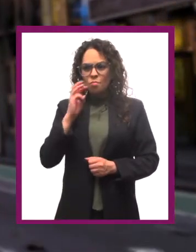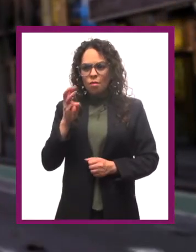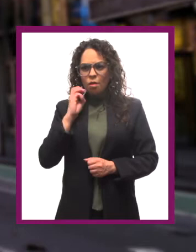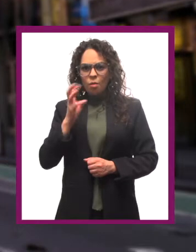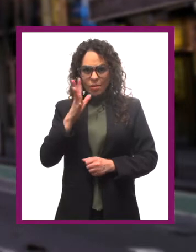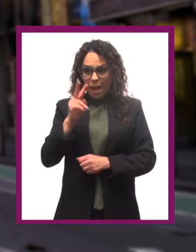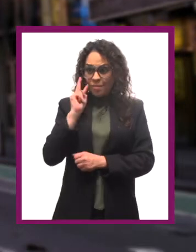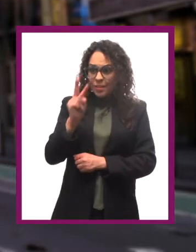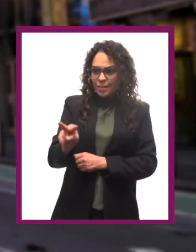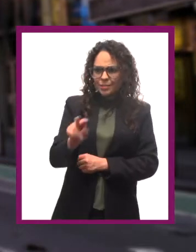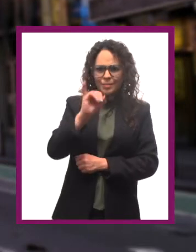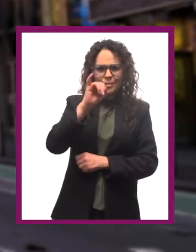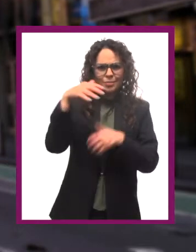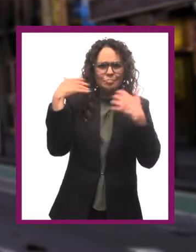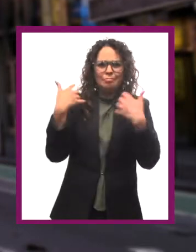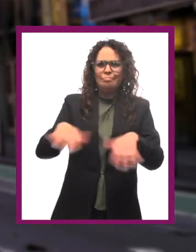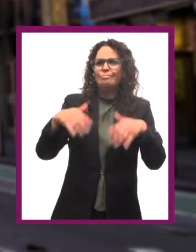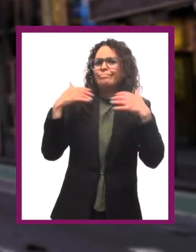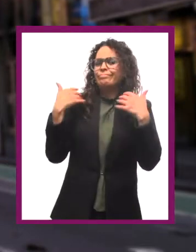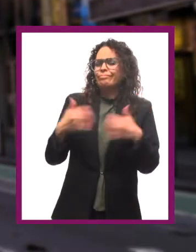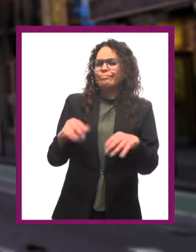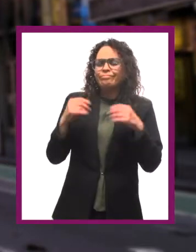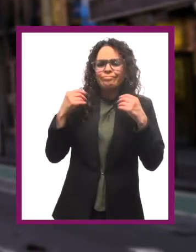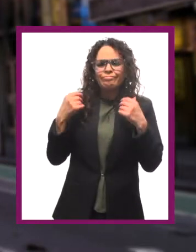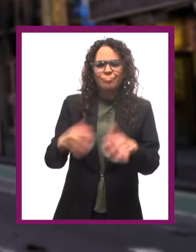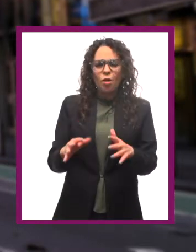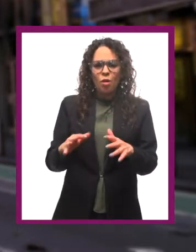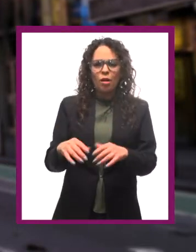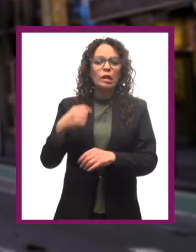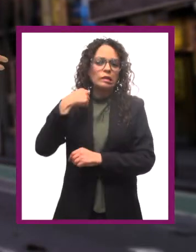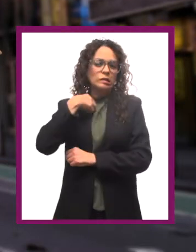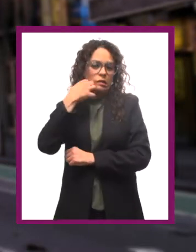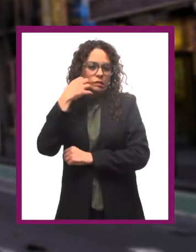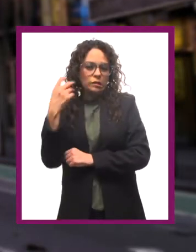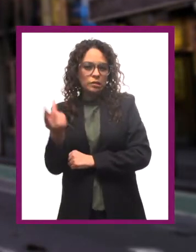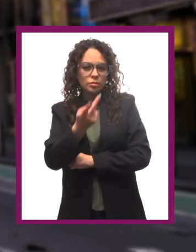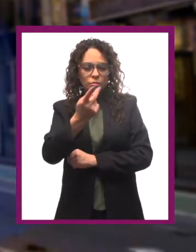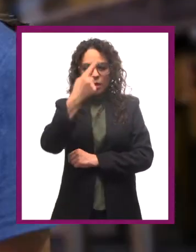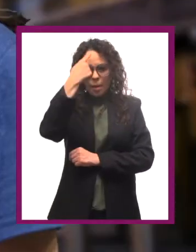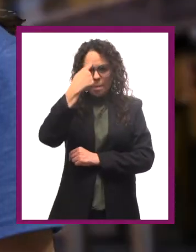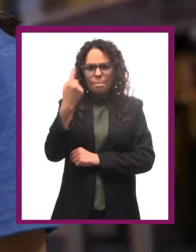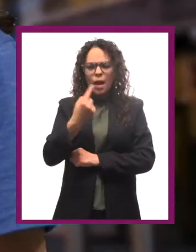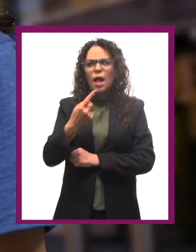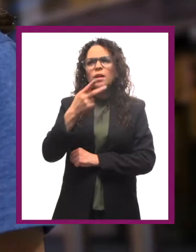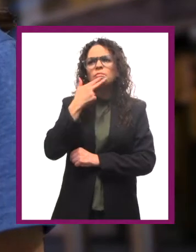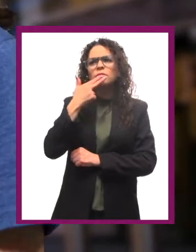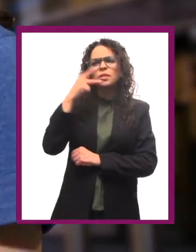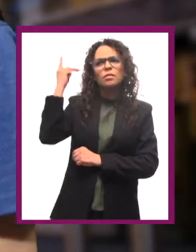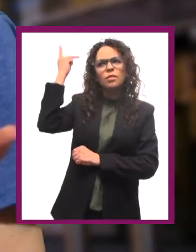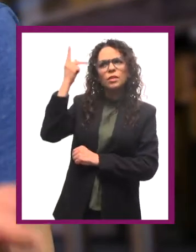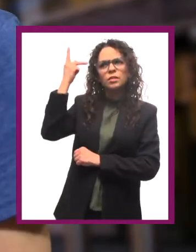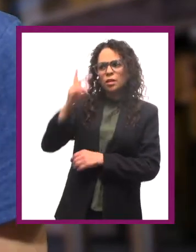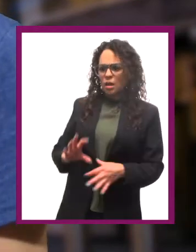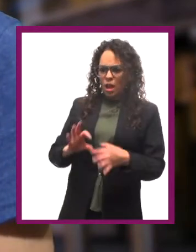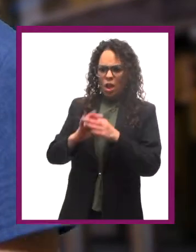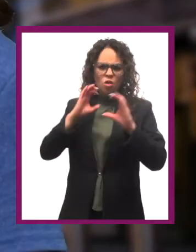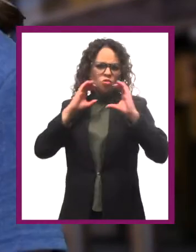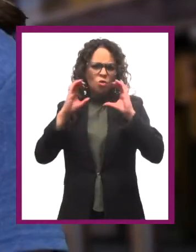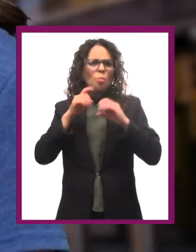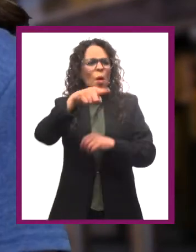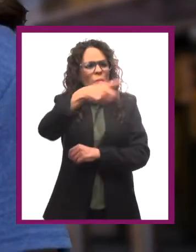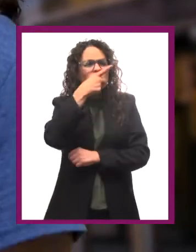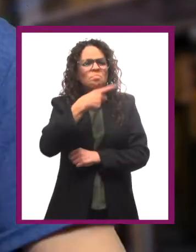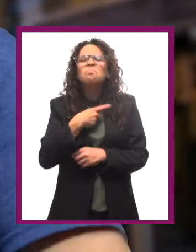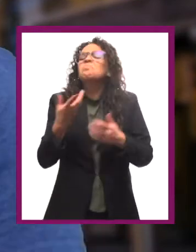¿Ya viste? Sí, está increíble. Oye, y si yo te preguntara para qué le puede servir la psicología a la